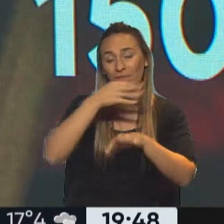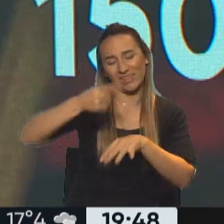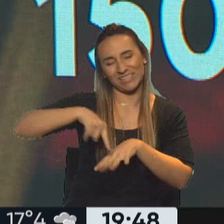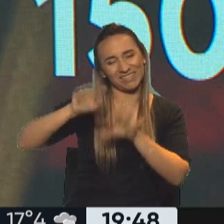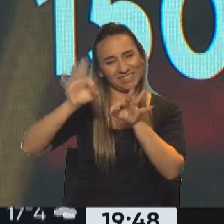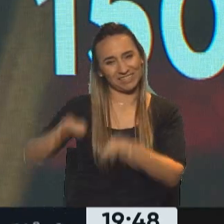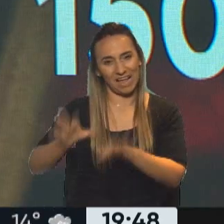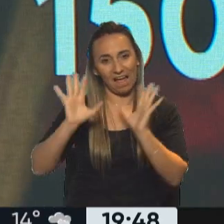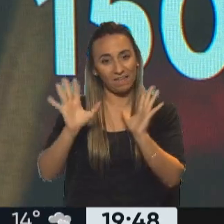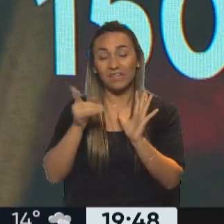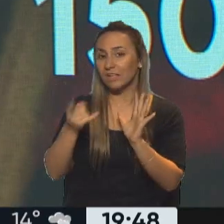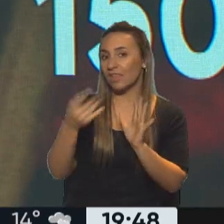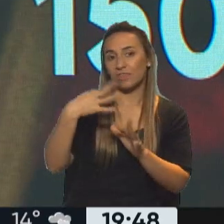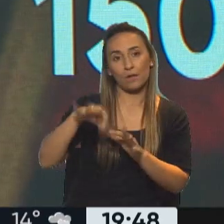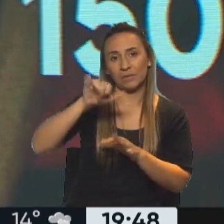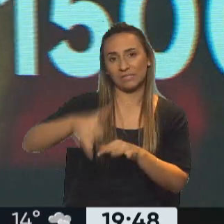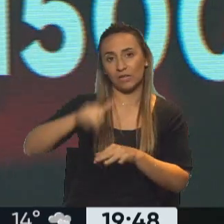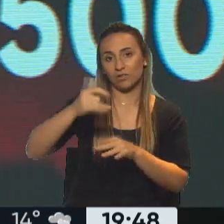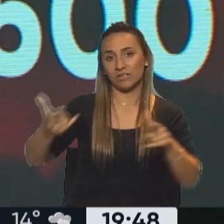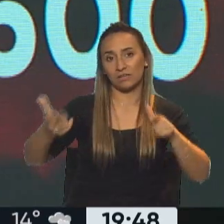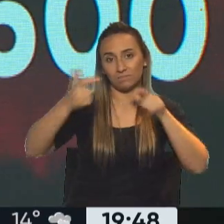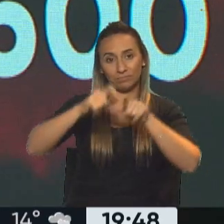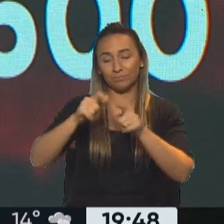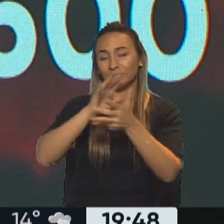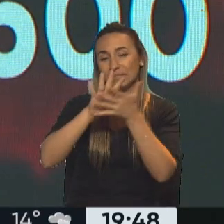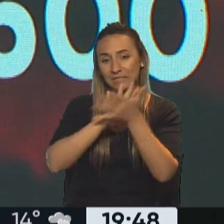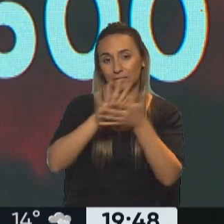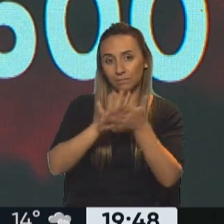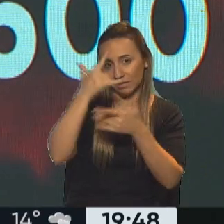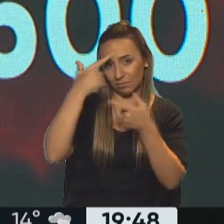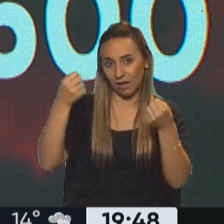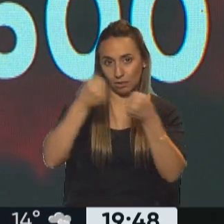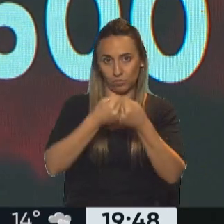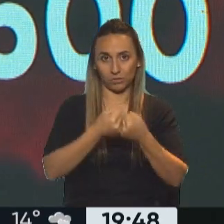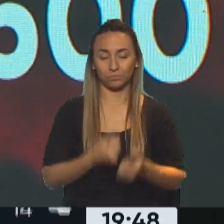que sí o sí se tiene que juntar para determinar un programa del estilo. Perfecto, gracias Nazarina.